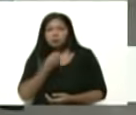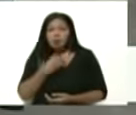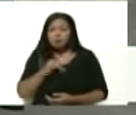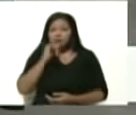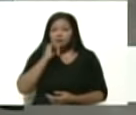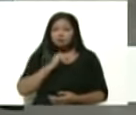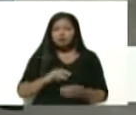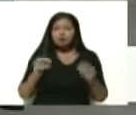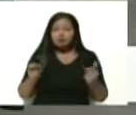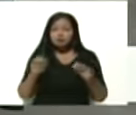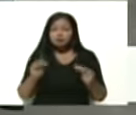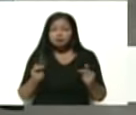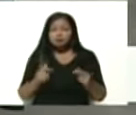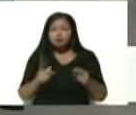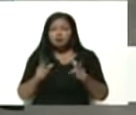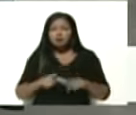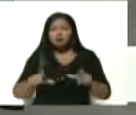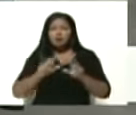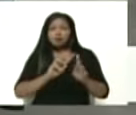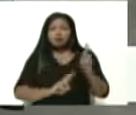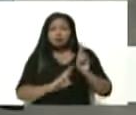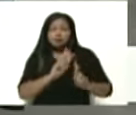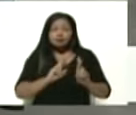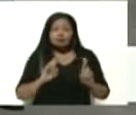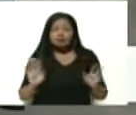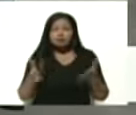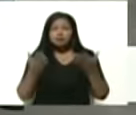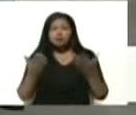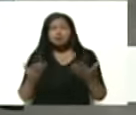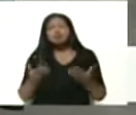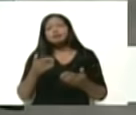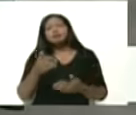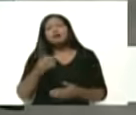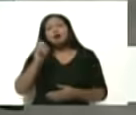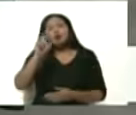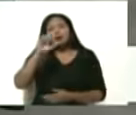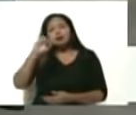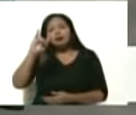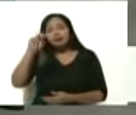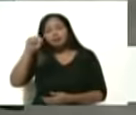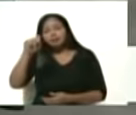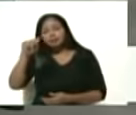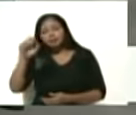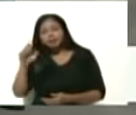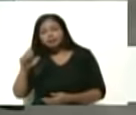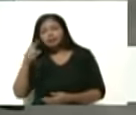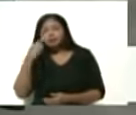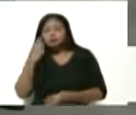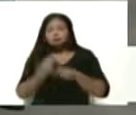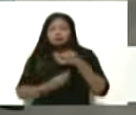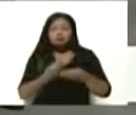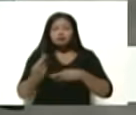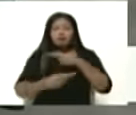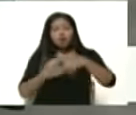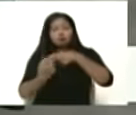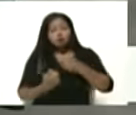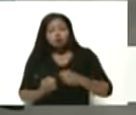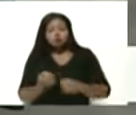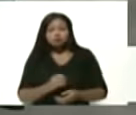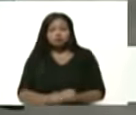la reactivación de esta planta, fertilizantes de oriente. Es una planta hecha en revolución,